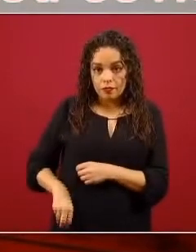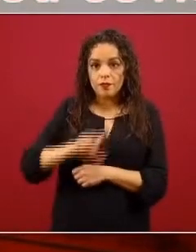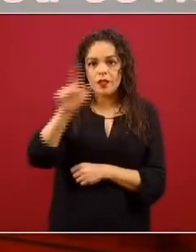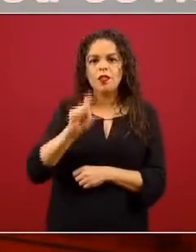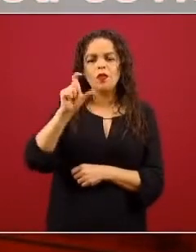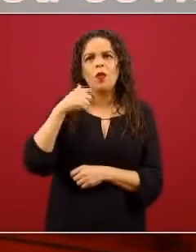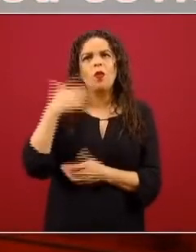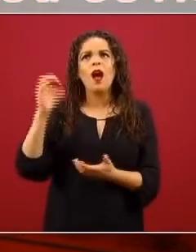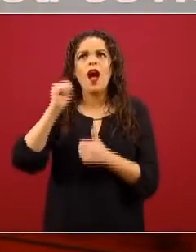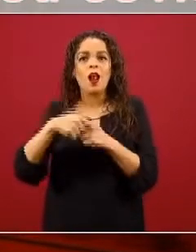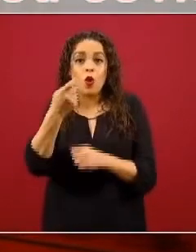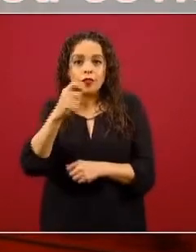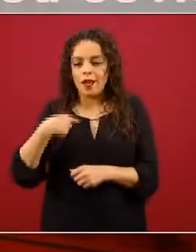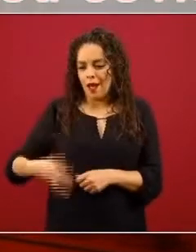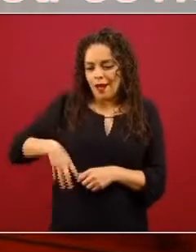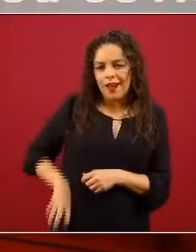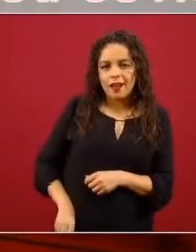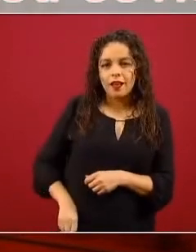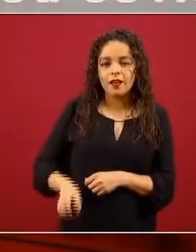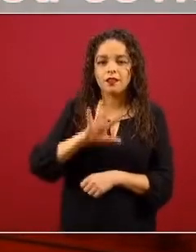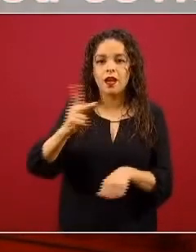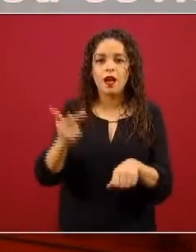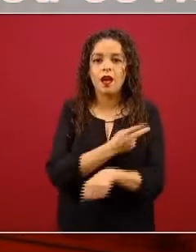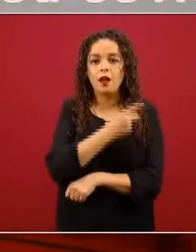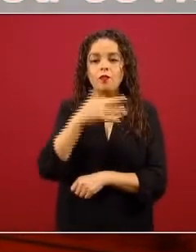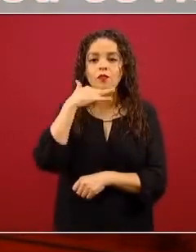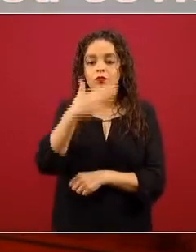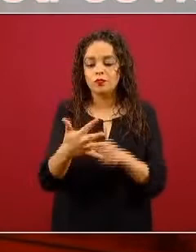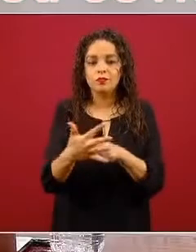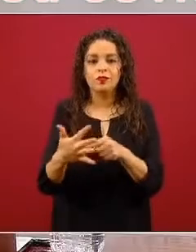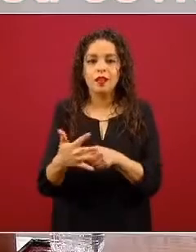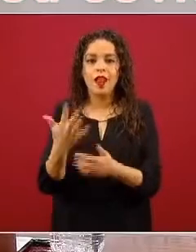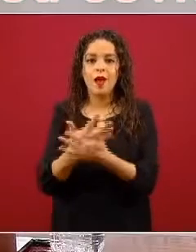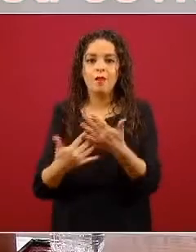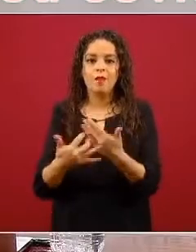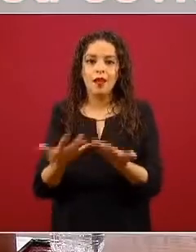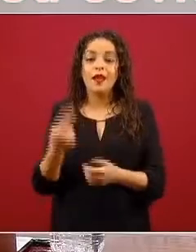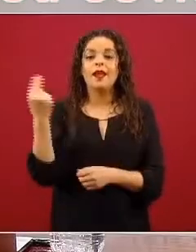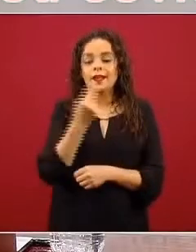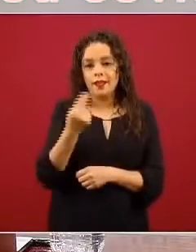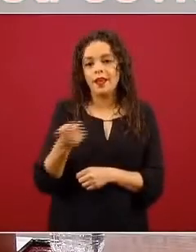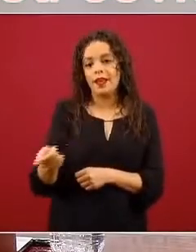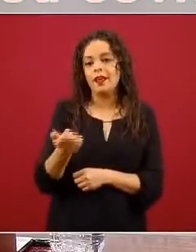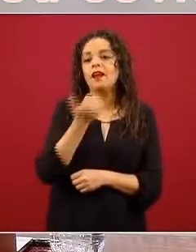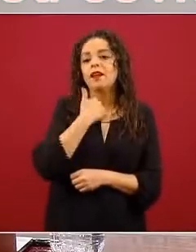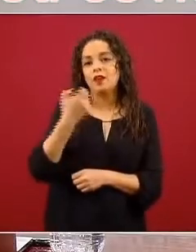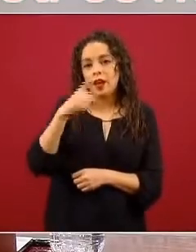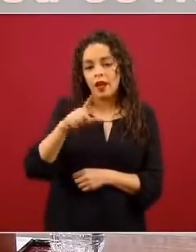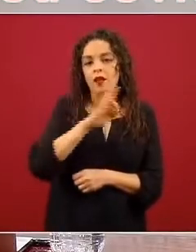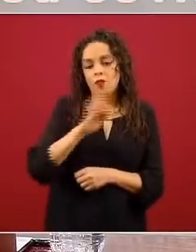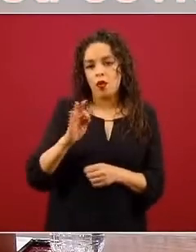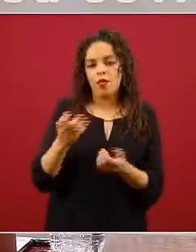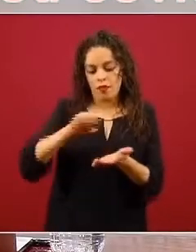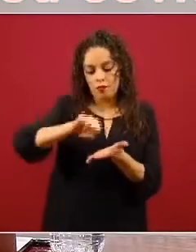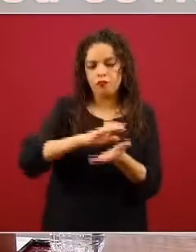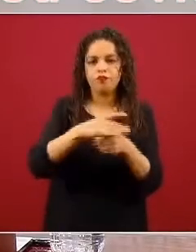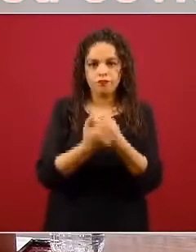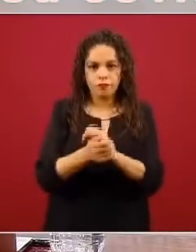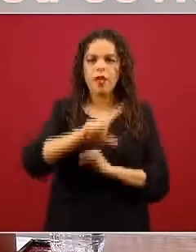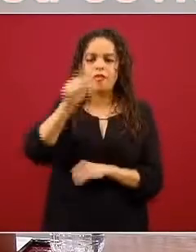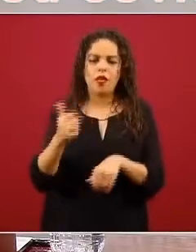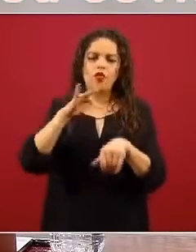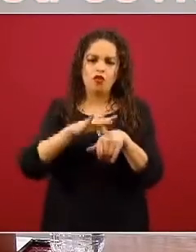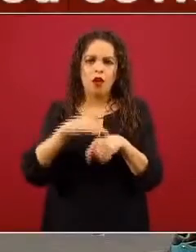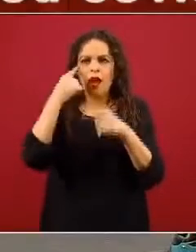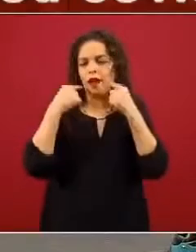la mano para sacar mis llaves, pues ya me contaminé y si no traía alcohol gel, pues puedo llevarme las manos a la cara y tener esta autoinoculación.